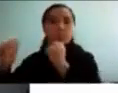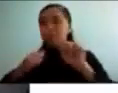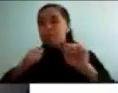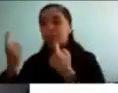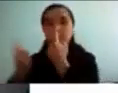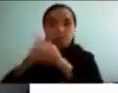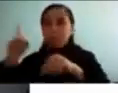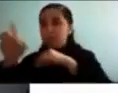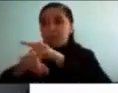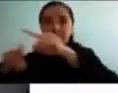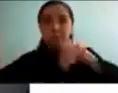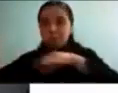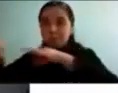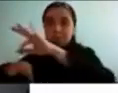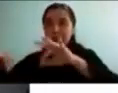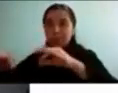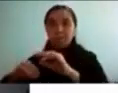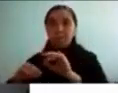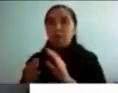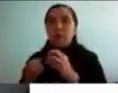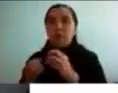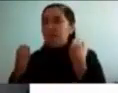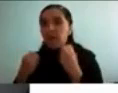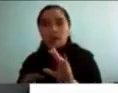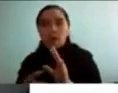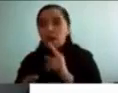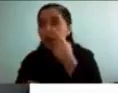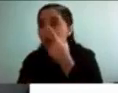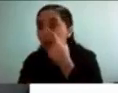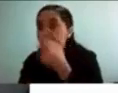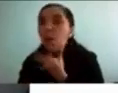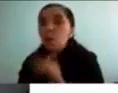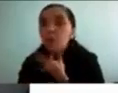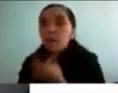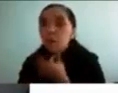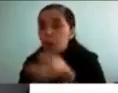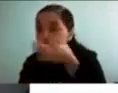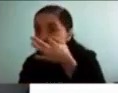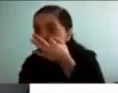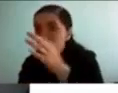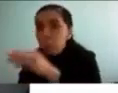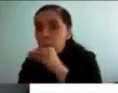que es capaz de dejarlo todo por aquello que le gusta y